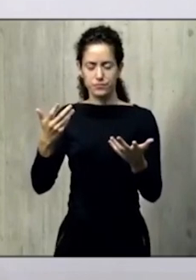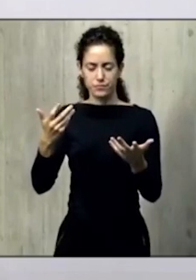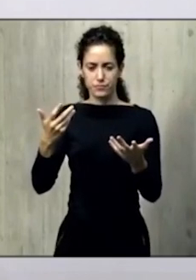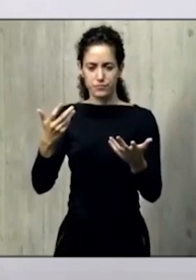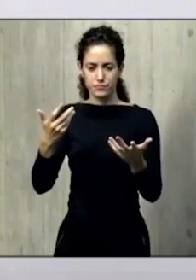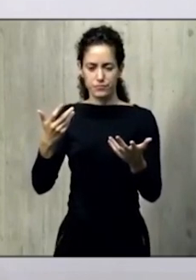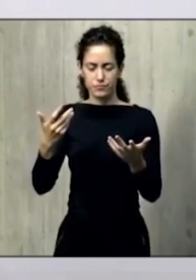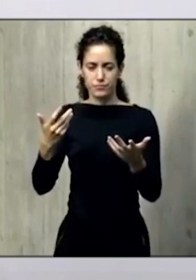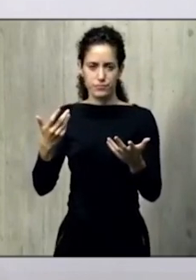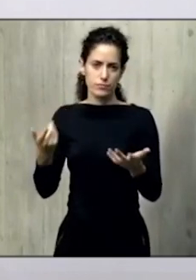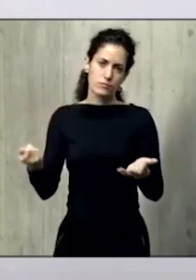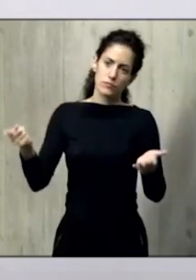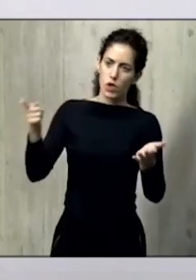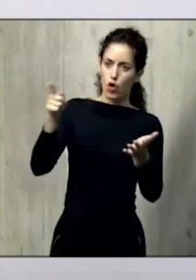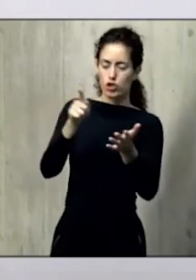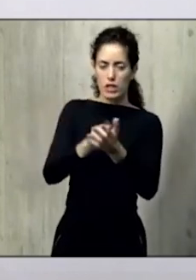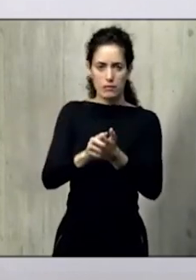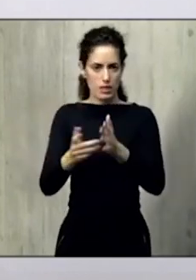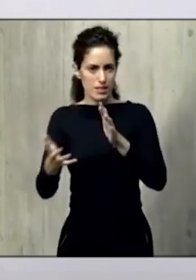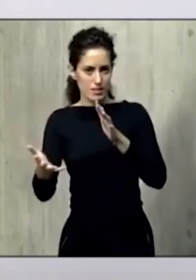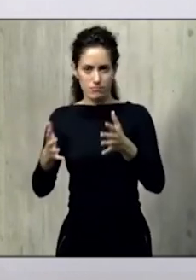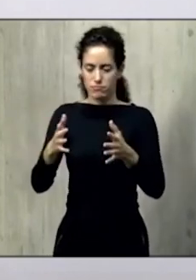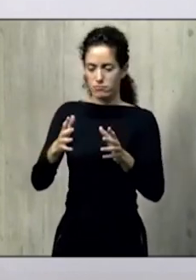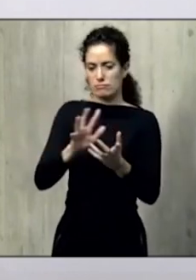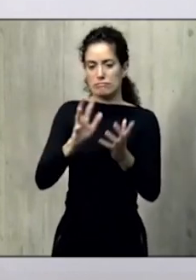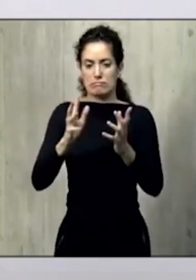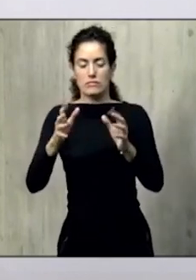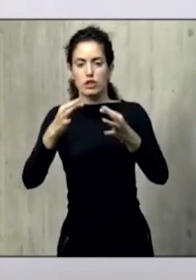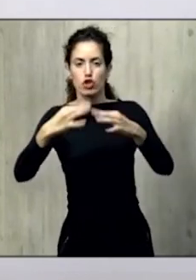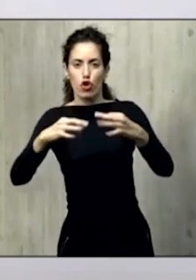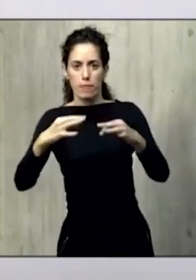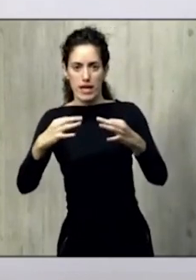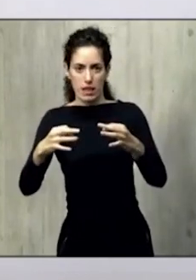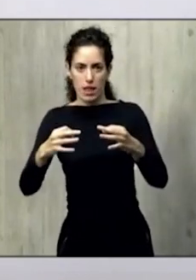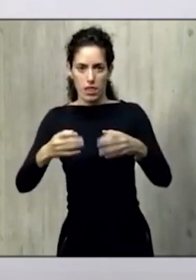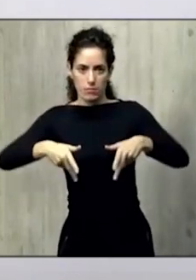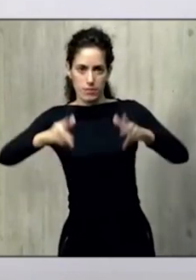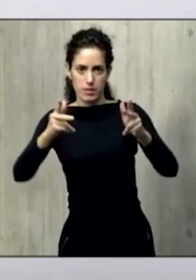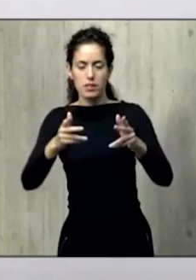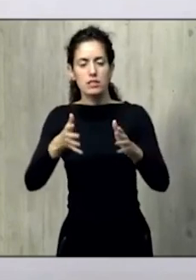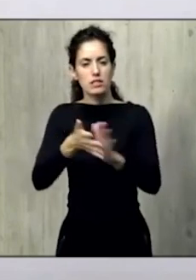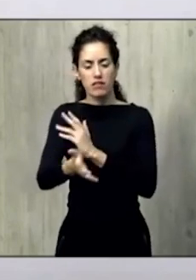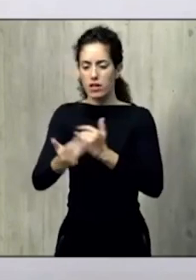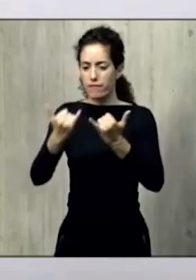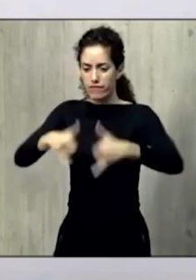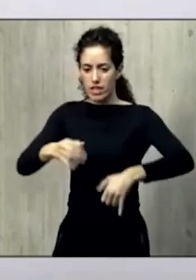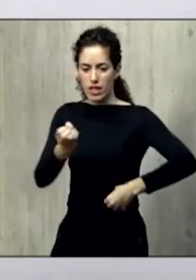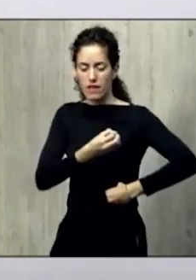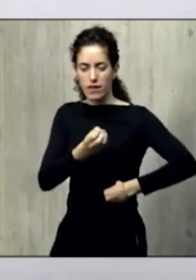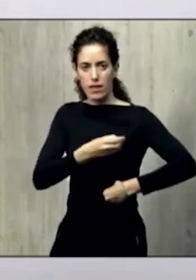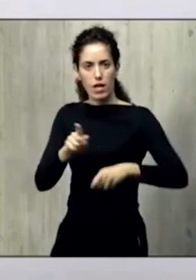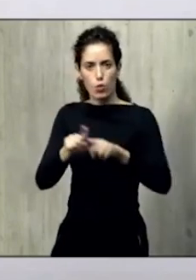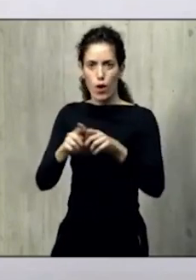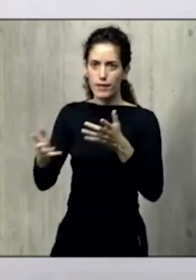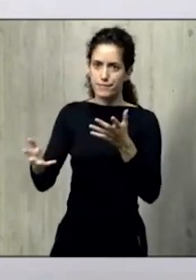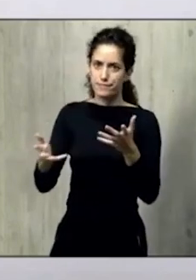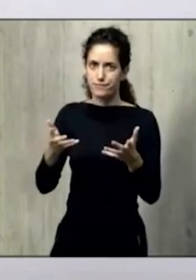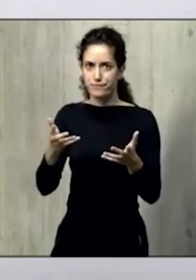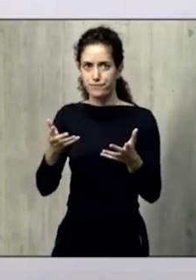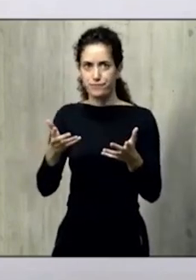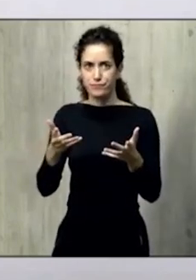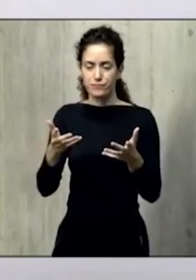se vuelva, digamos, lo más posible a la normalidad, que los festejos navideños puedan ser lo más,